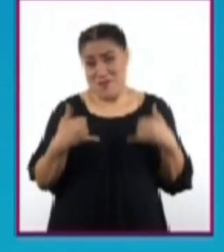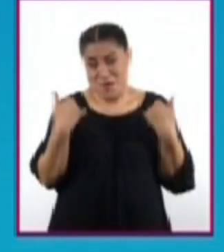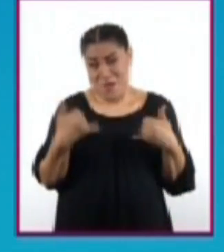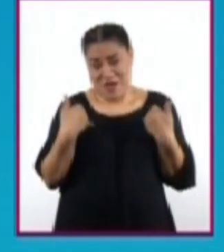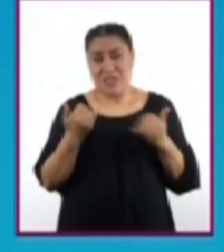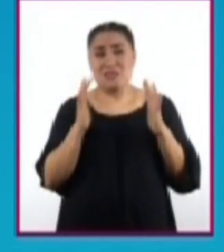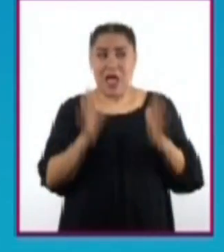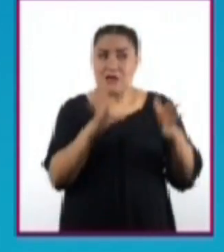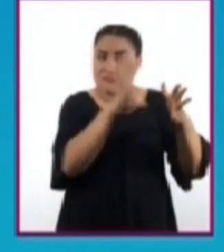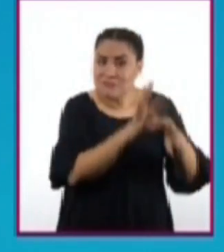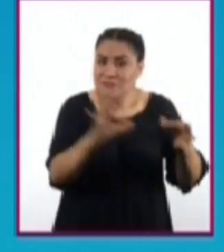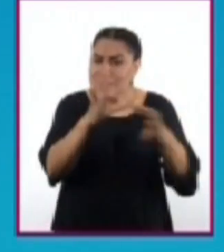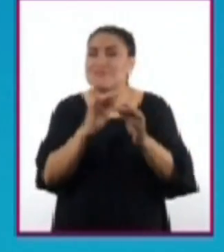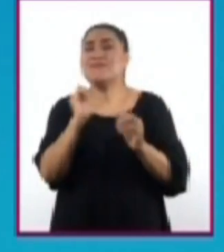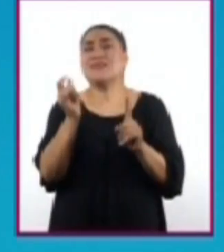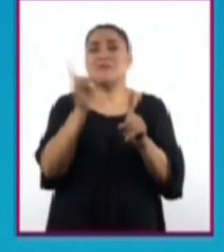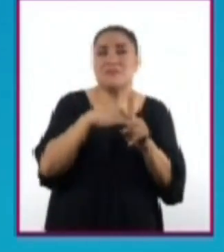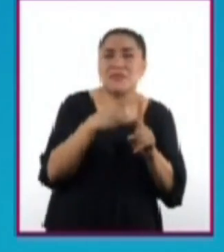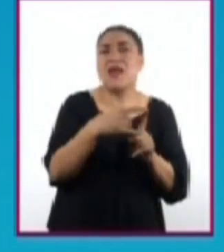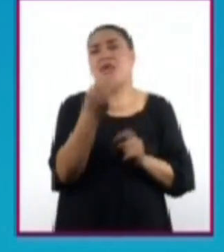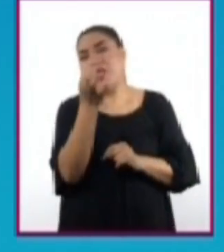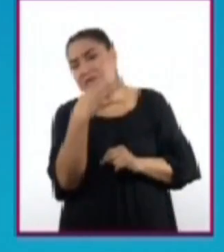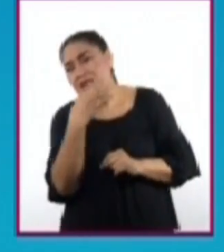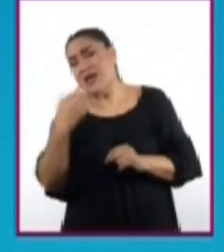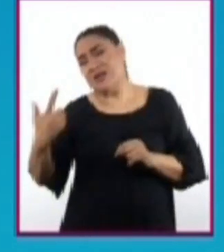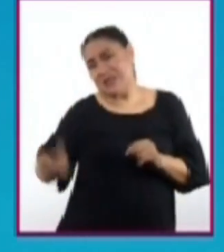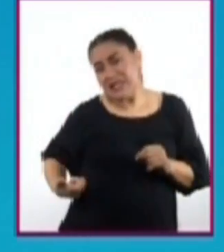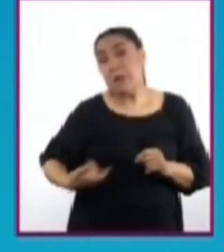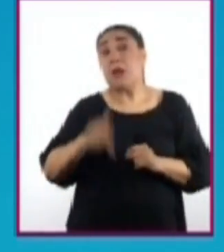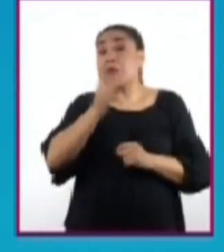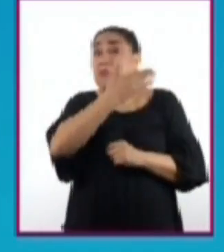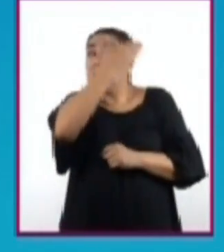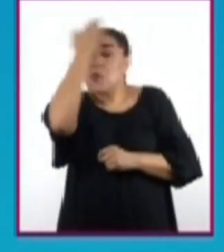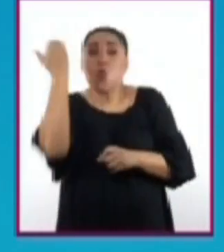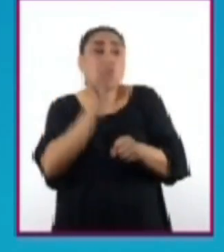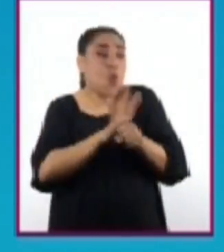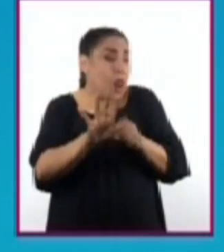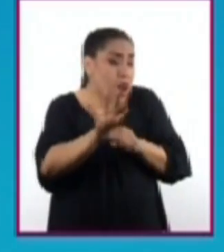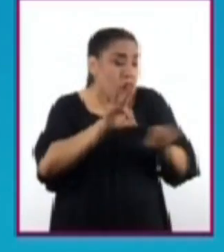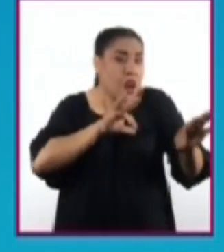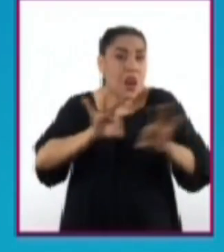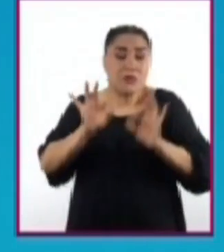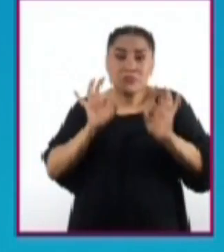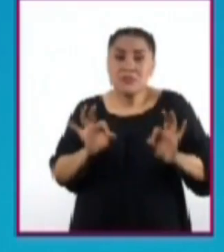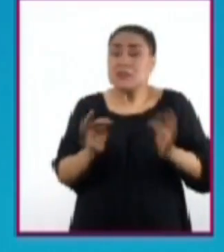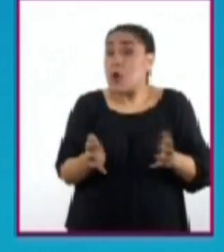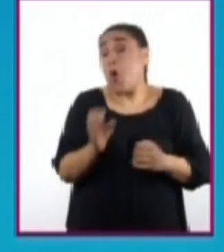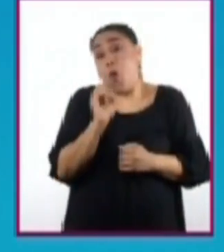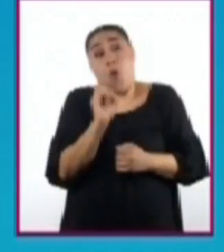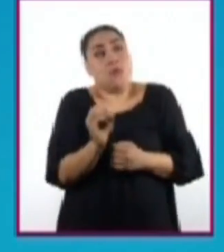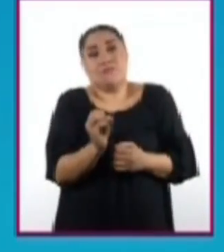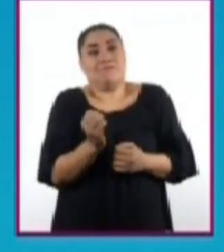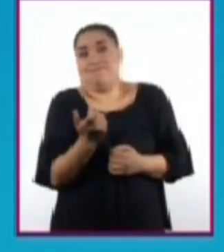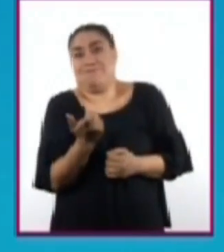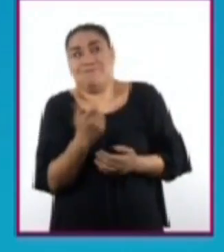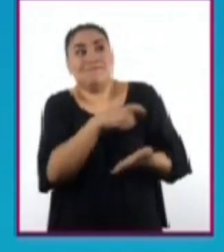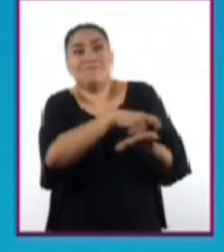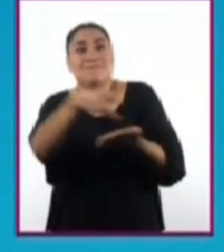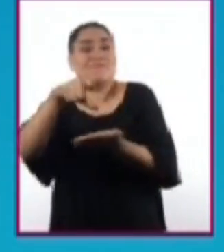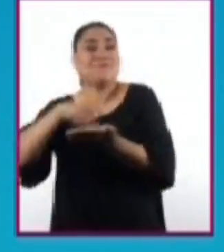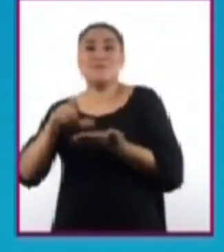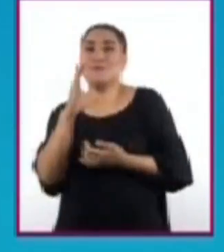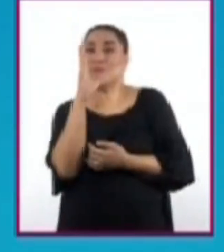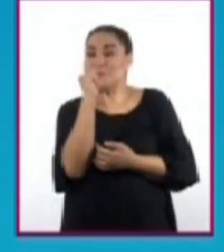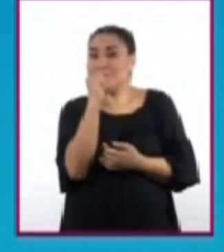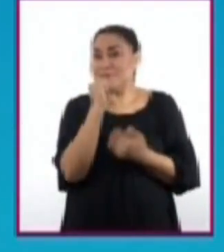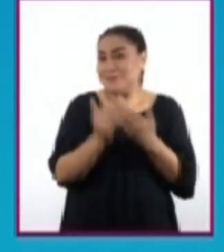información sobre los métodos anticonceptivos, desconocen cuáles son los adecuados o bien, no tienen los recursos económicos para